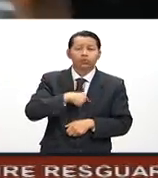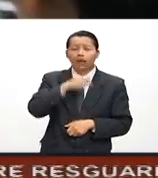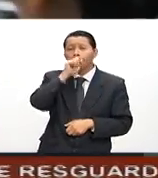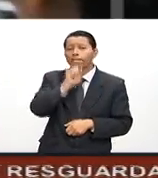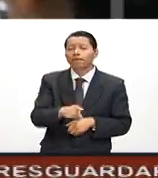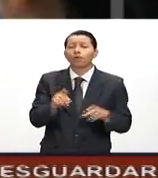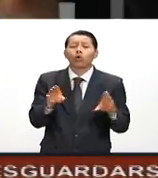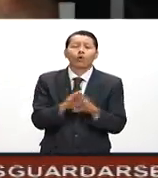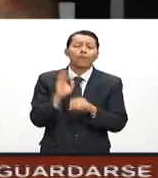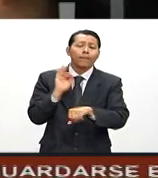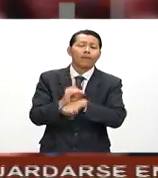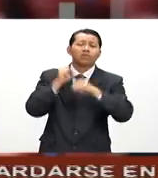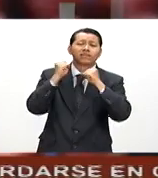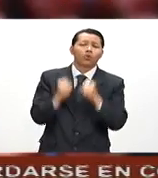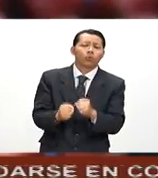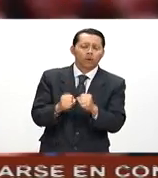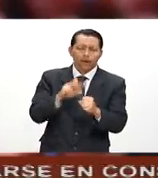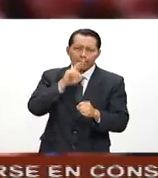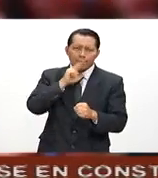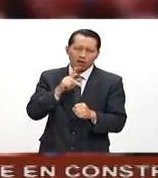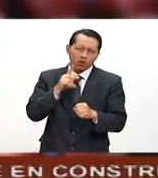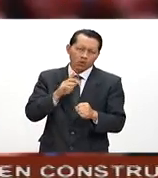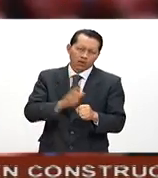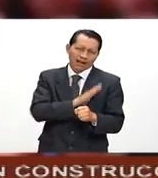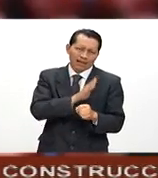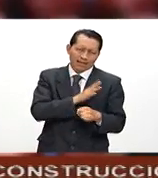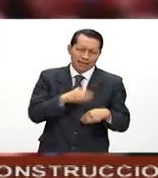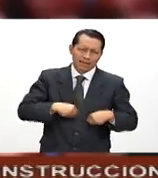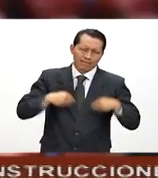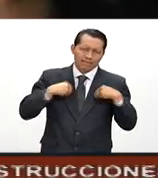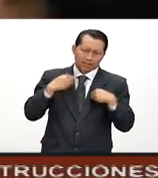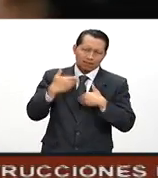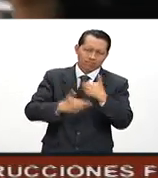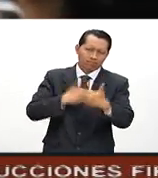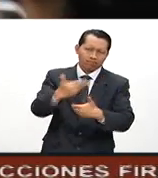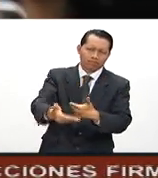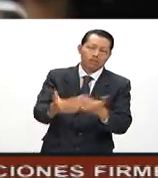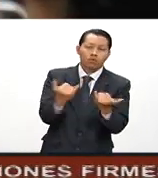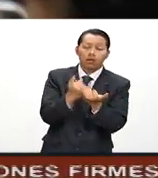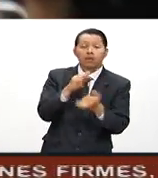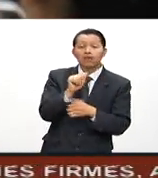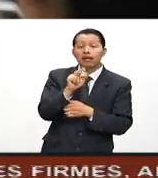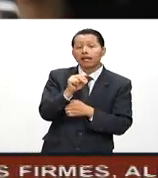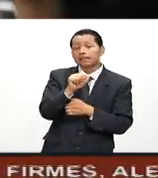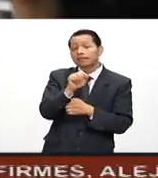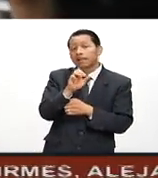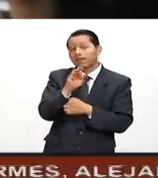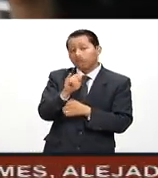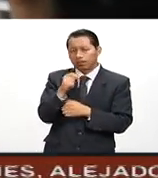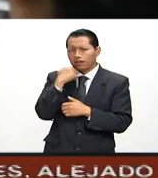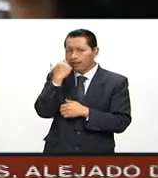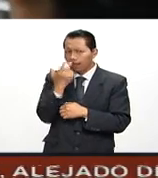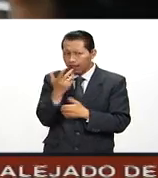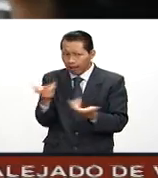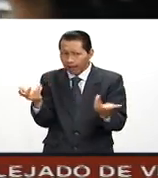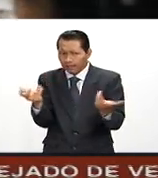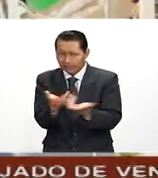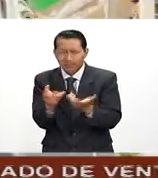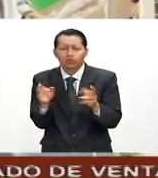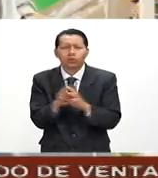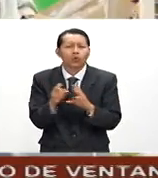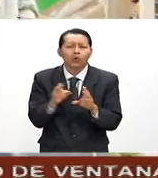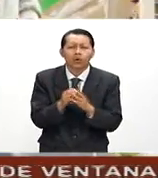poquito de garantía y mejor calidad de vida más adelante. En ese esfuerzo se suma Bansefi, que hay que hacer ya directamente, simple y sencillamente,